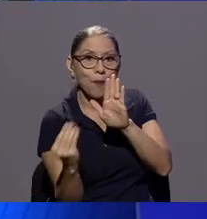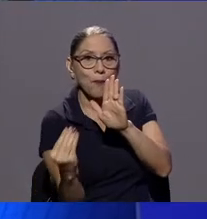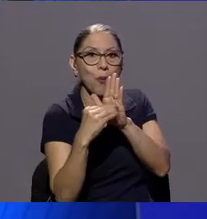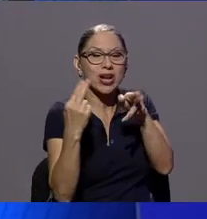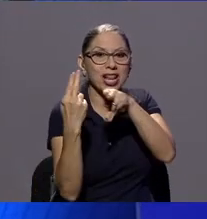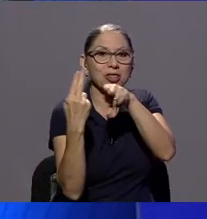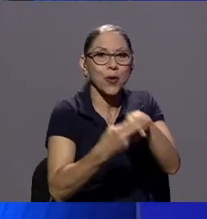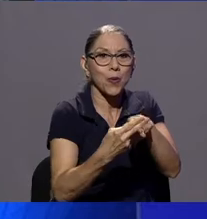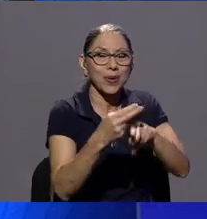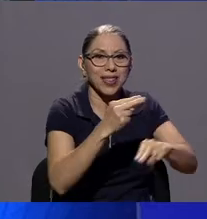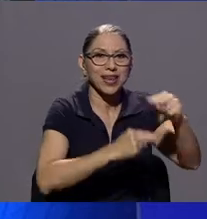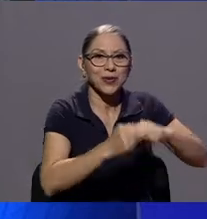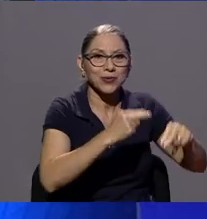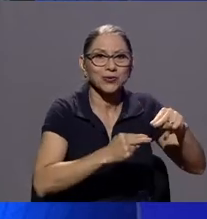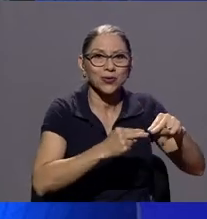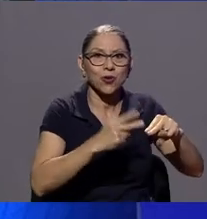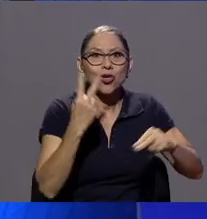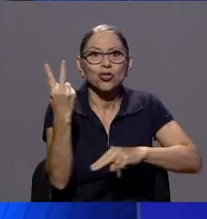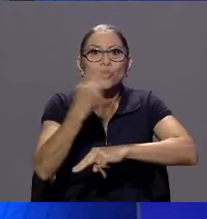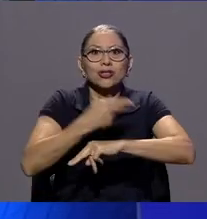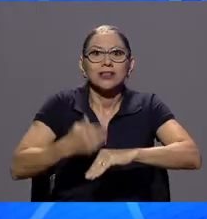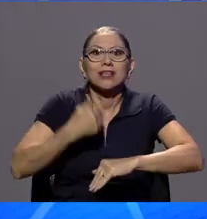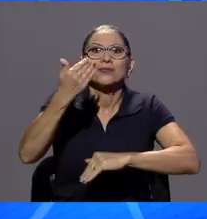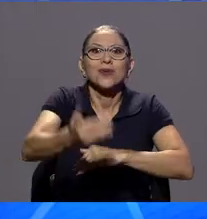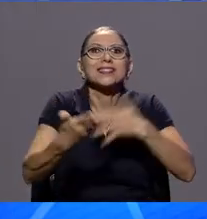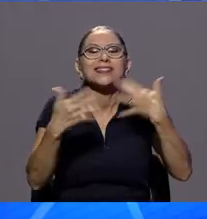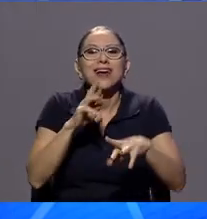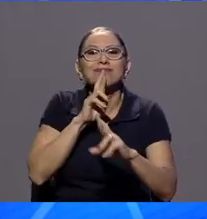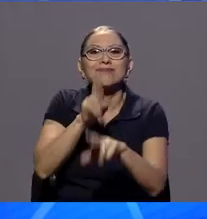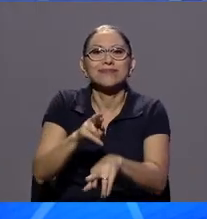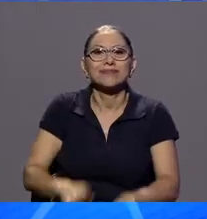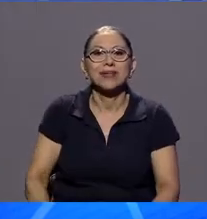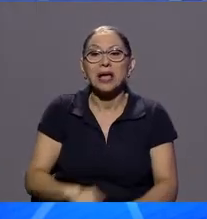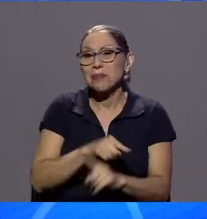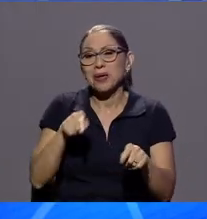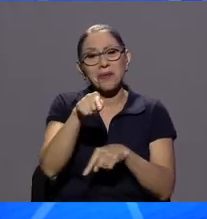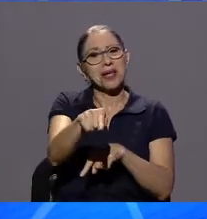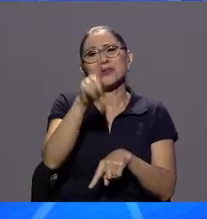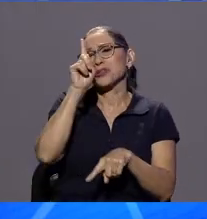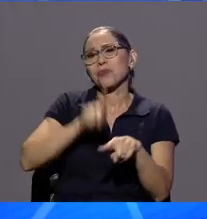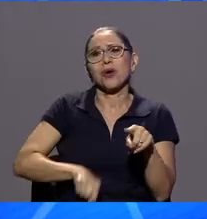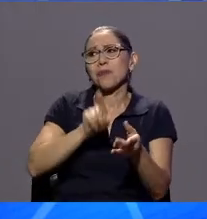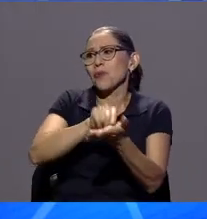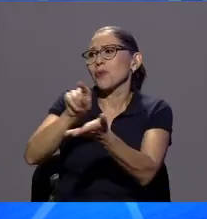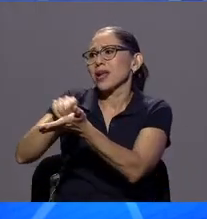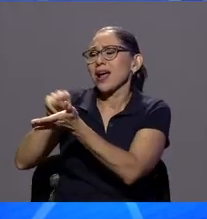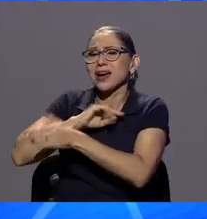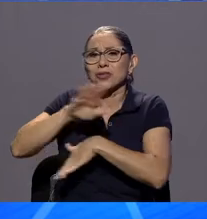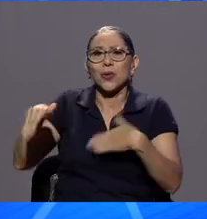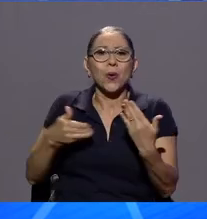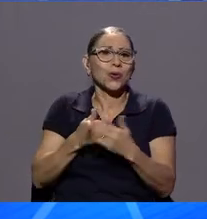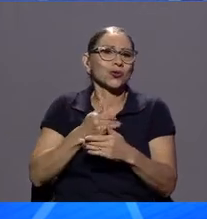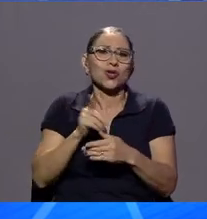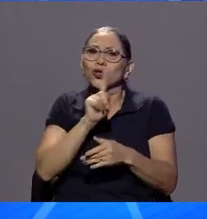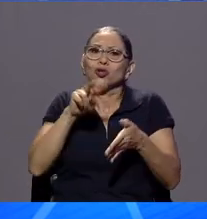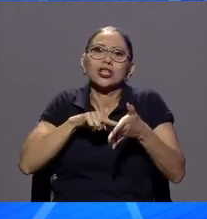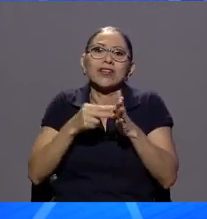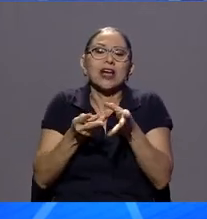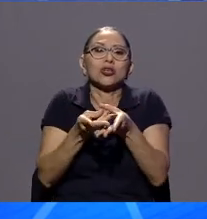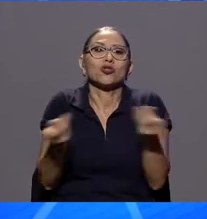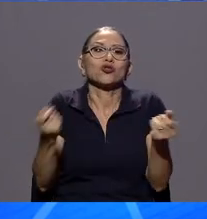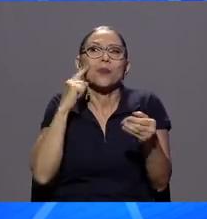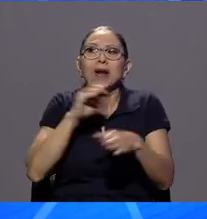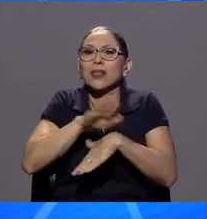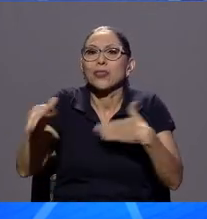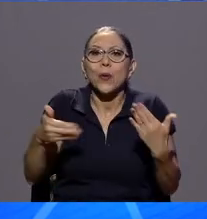no todo el mundo puede publicar una carta ahí no todo el mundo la va a ver y no se le va a solucionar el problema de esa manera pero digo es un ejemplo que quizás es la